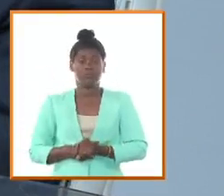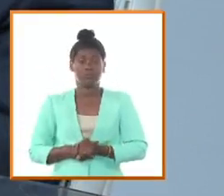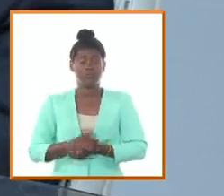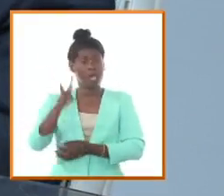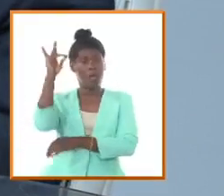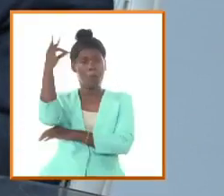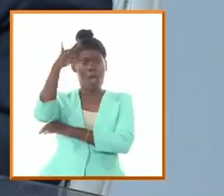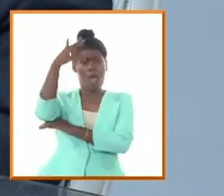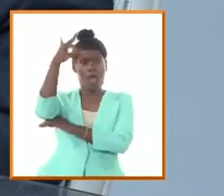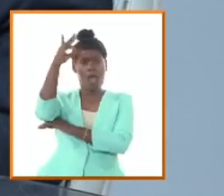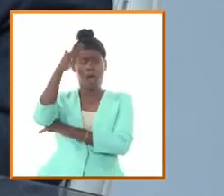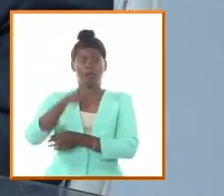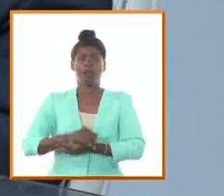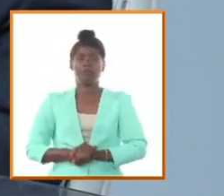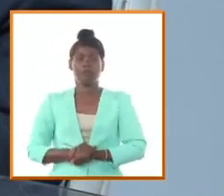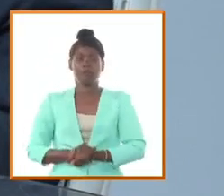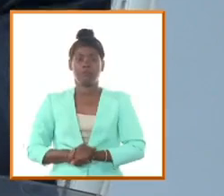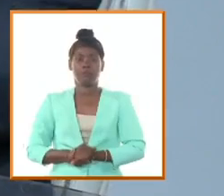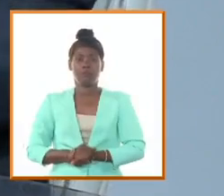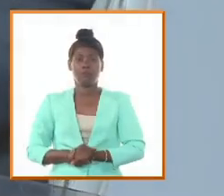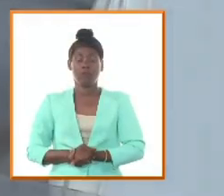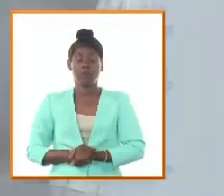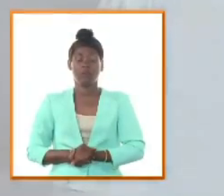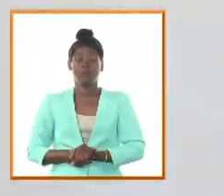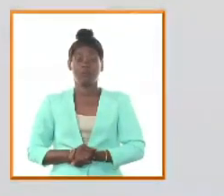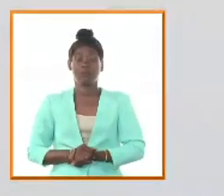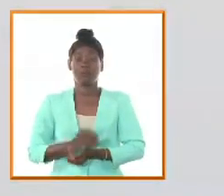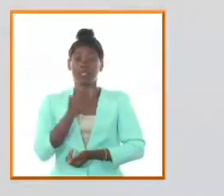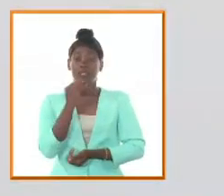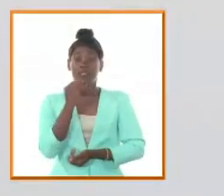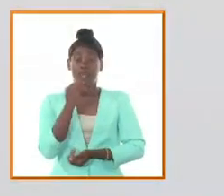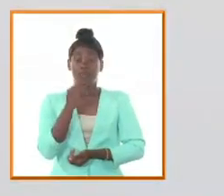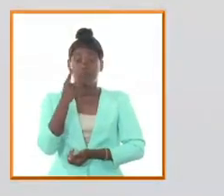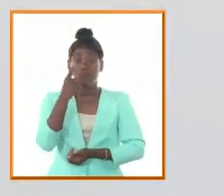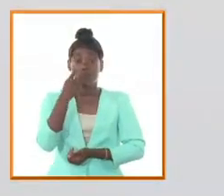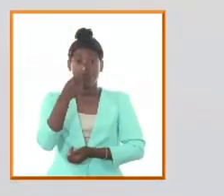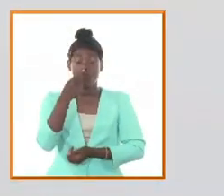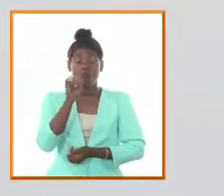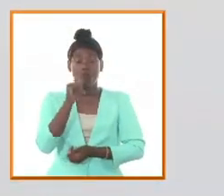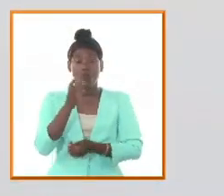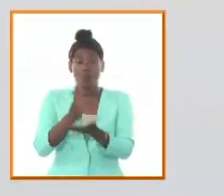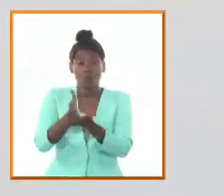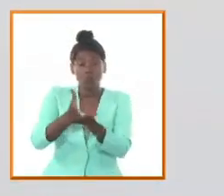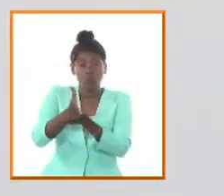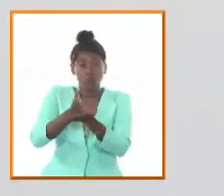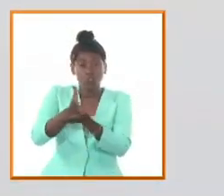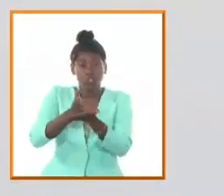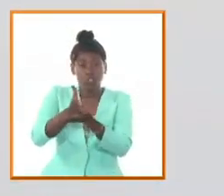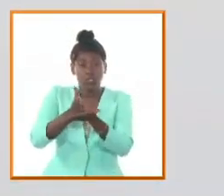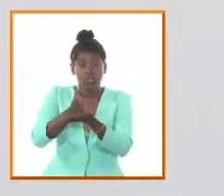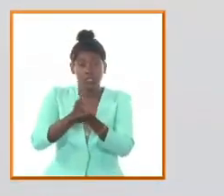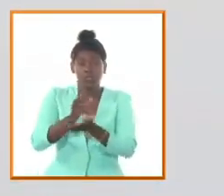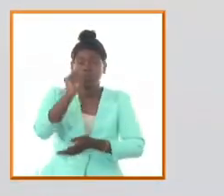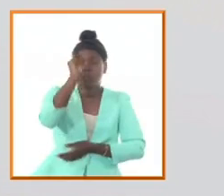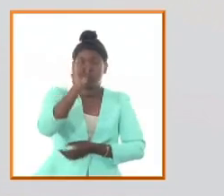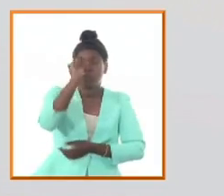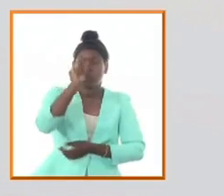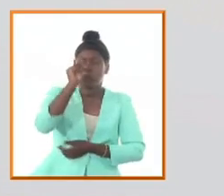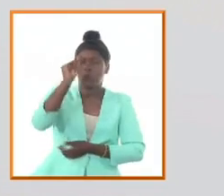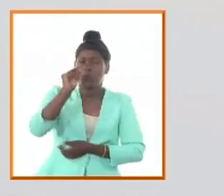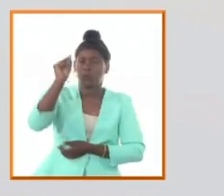Ignacio grabó con la punta de un cuchillo una frase que decía Amalia te amaré siempre